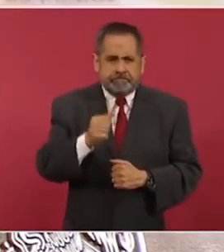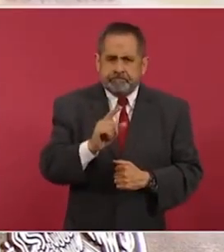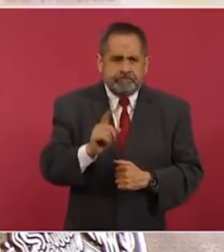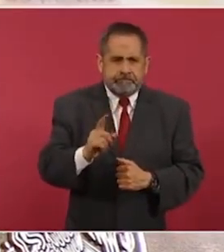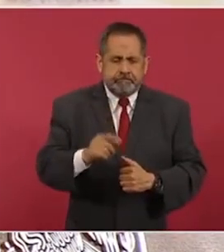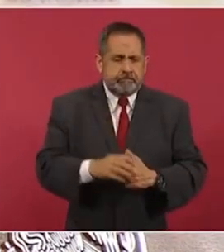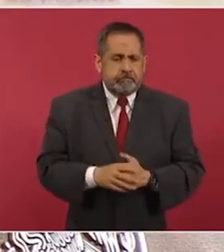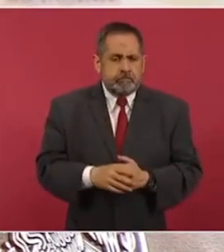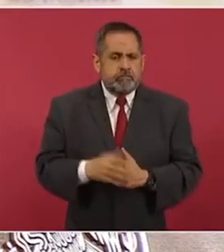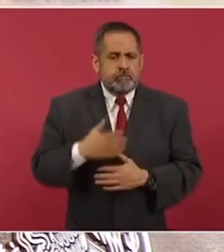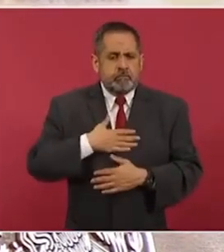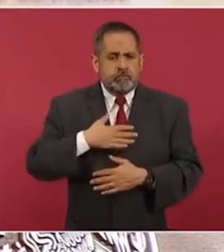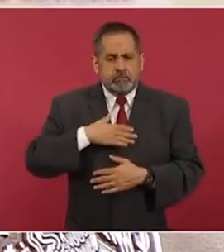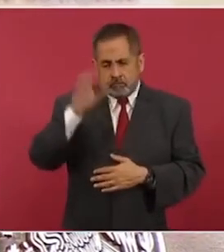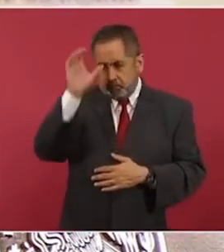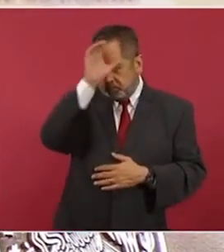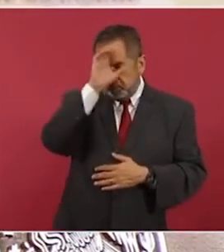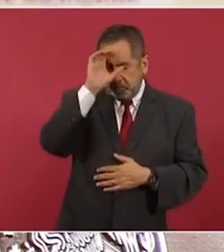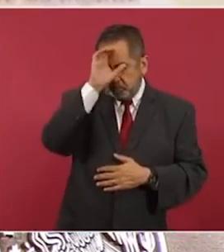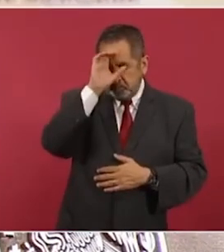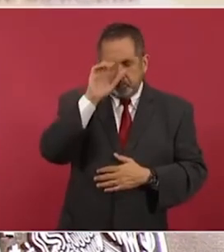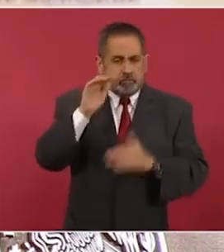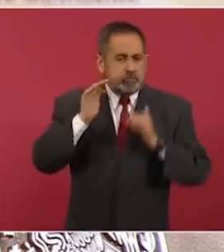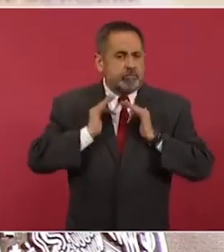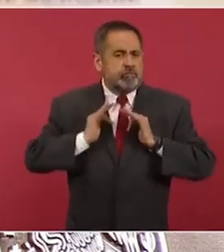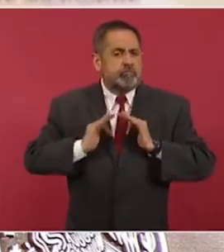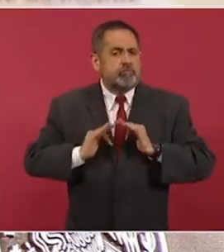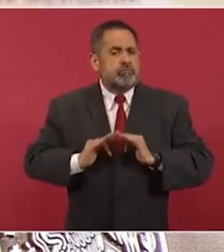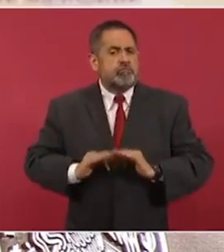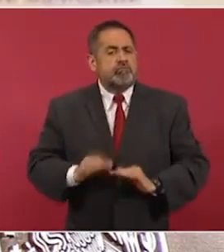Tengo mi conciencia tranquila.